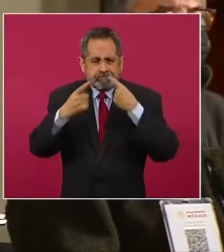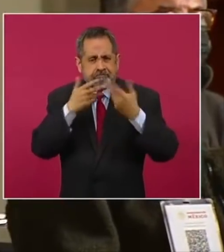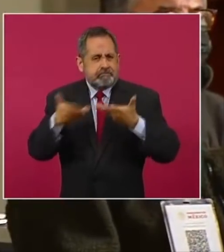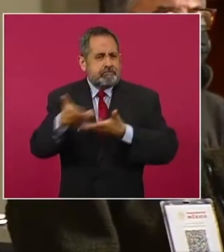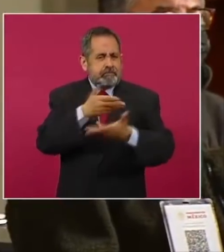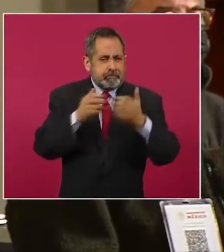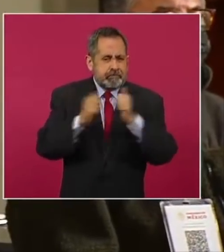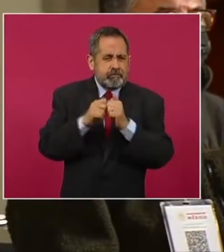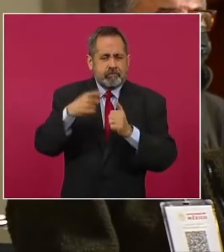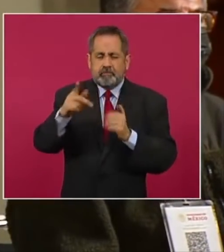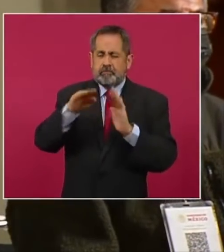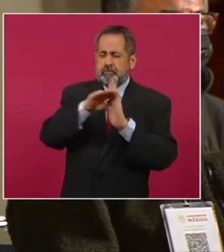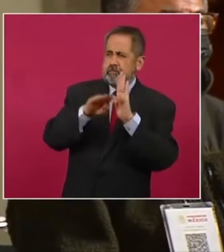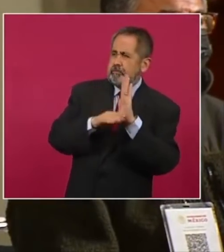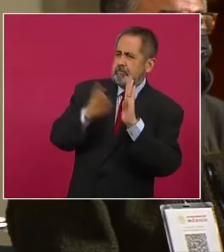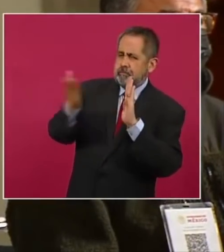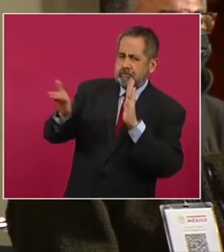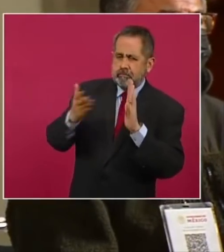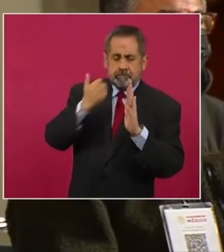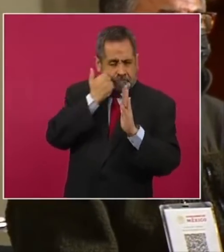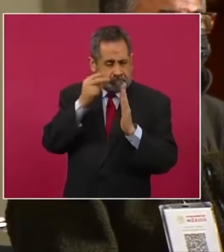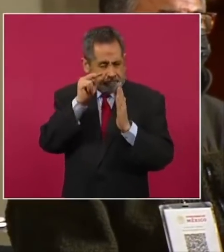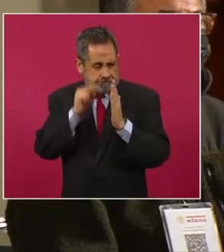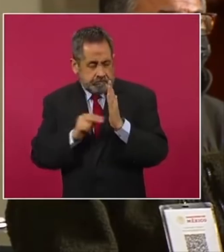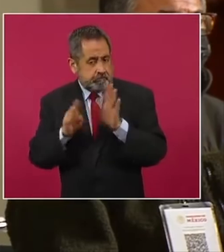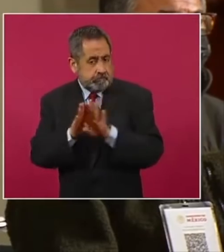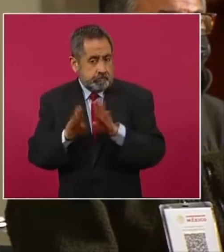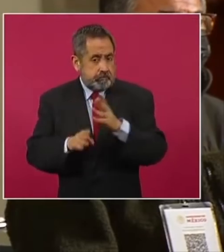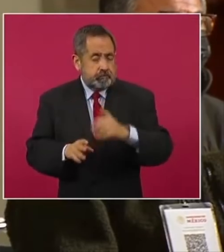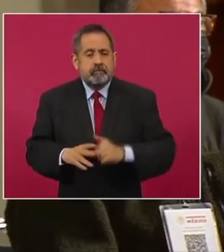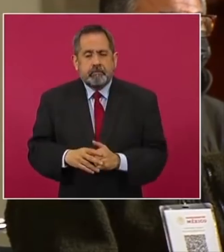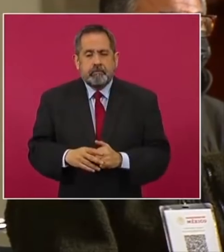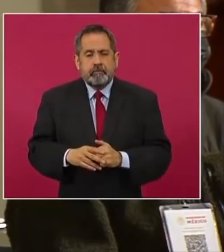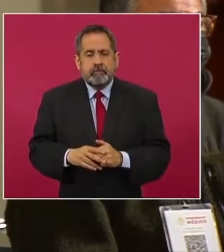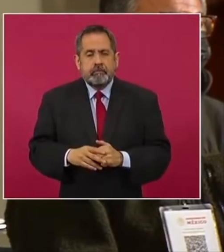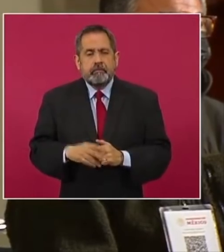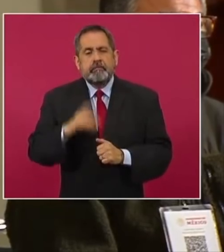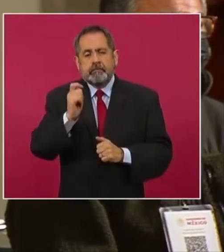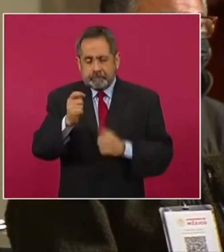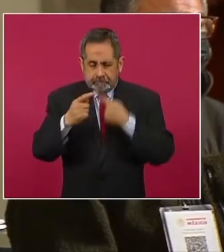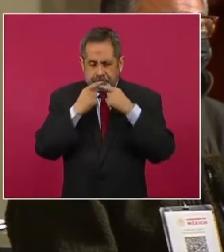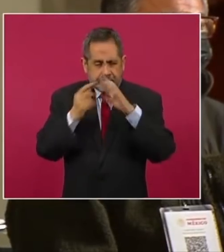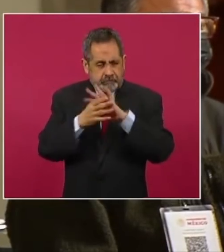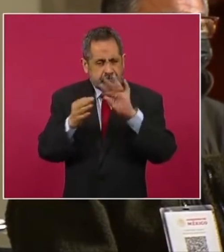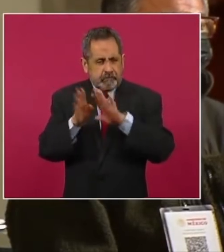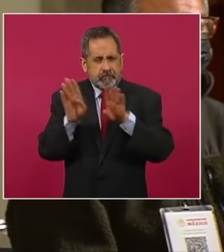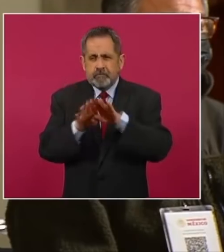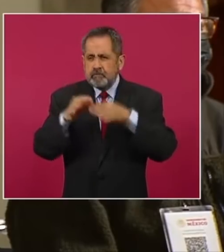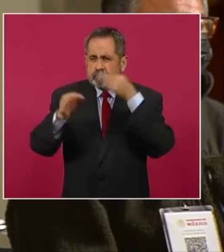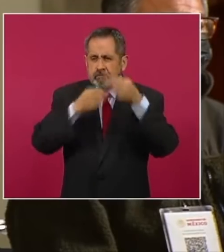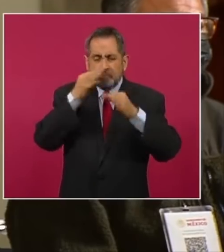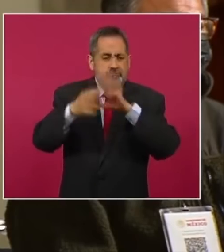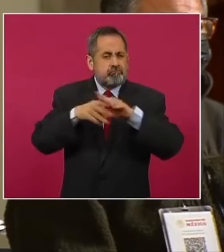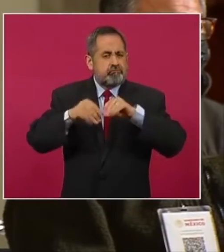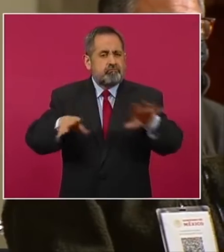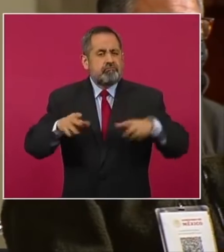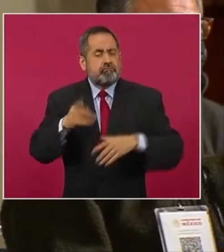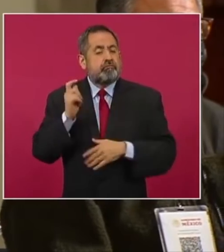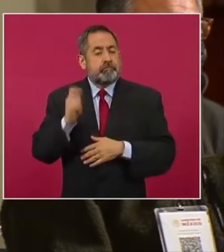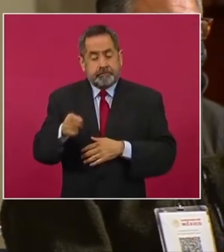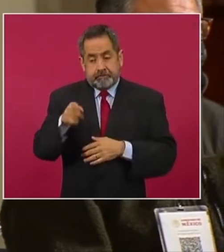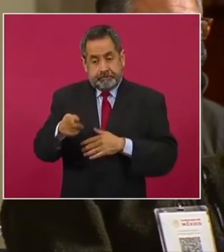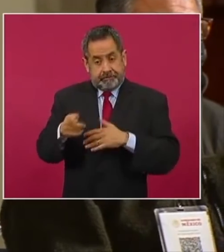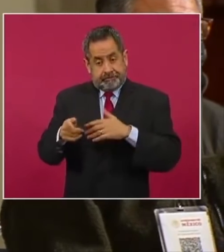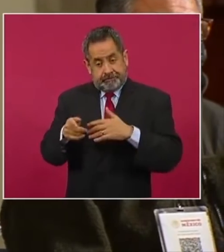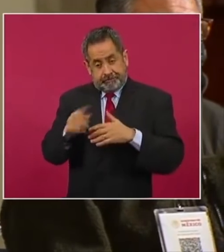pliego petitorio, lo que están solicitando, que ya en algunos casos ya se han estado difundiendo. Preguntarle si esta mesa